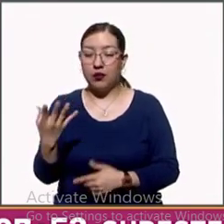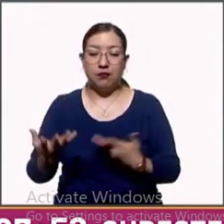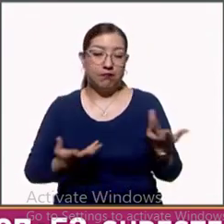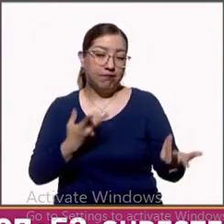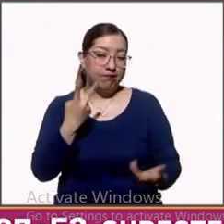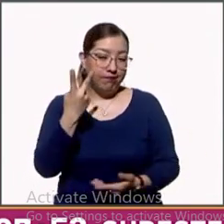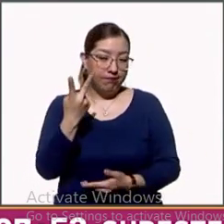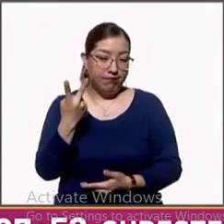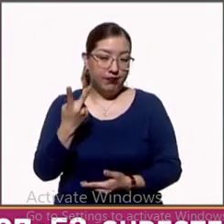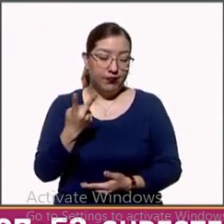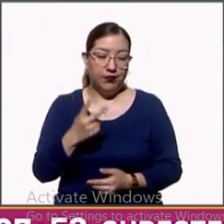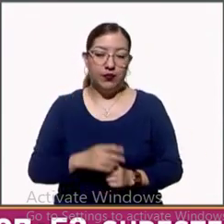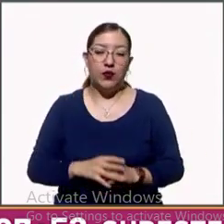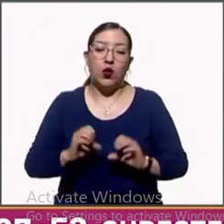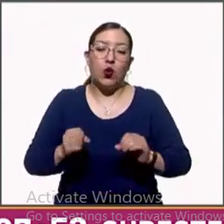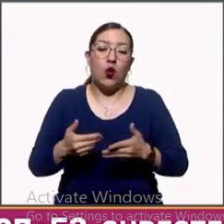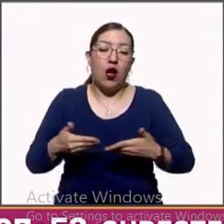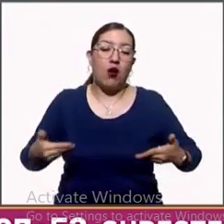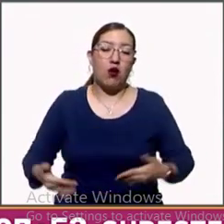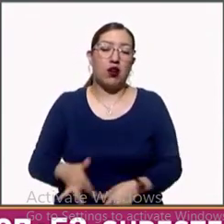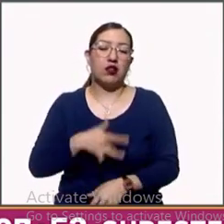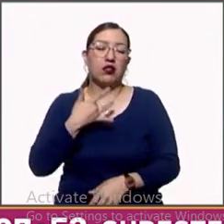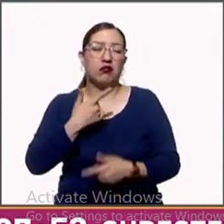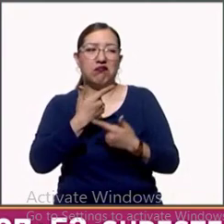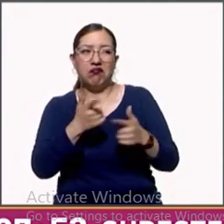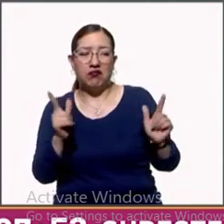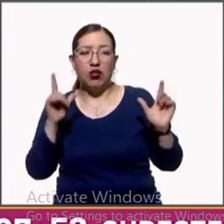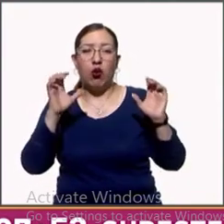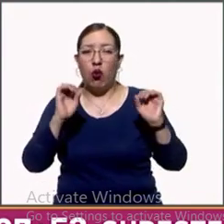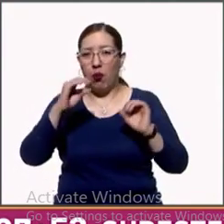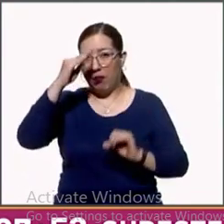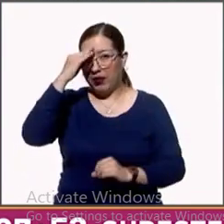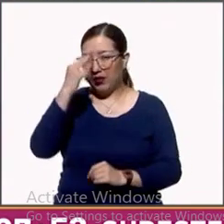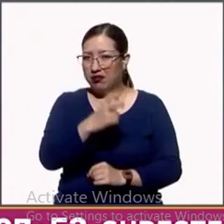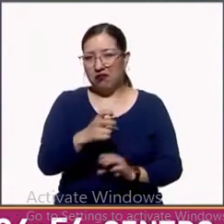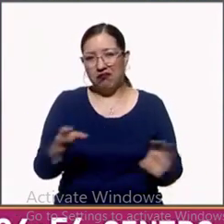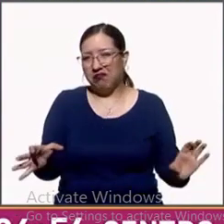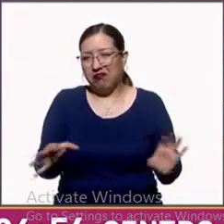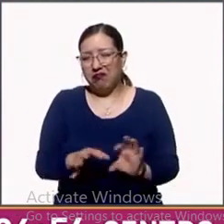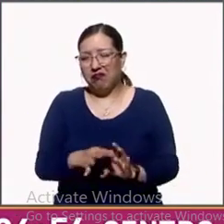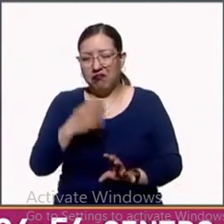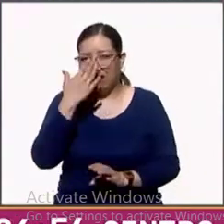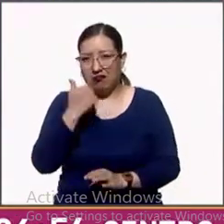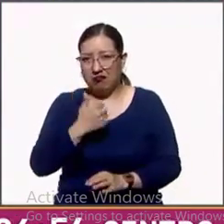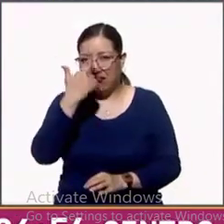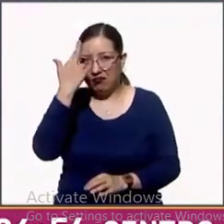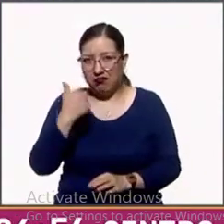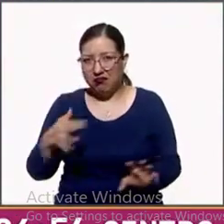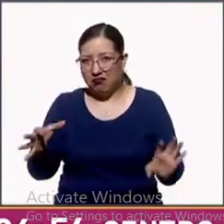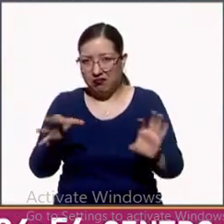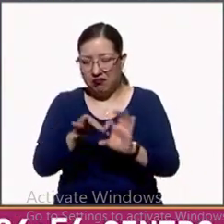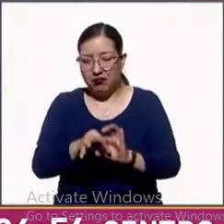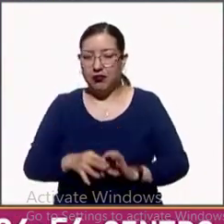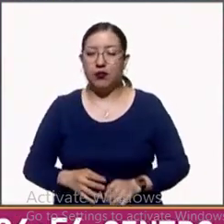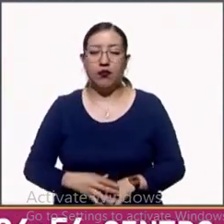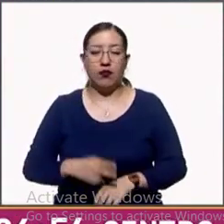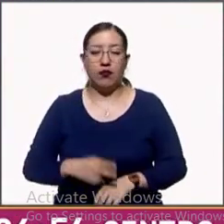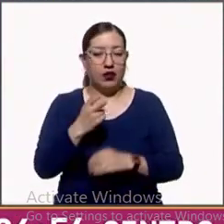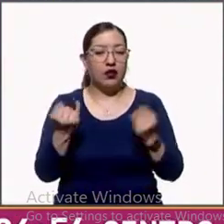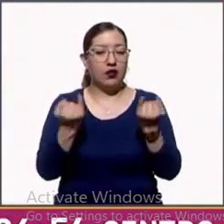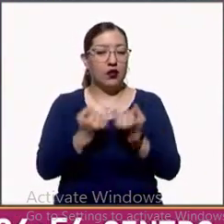lecturas. O no estamos siendo más liberales en el tema o consideramos que no tiene tanto efecto. Consistente con esta respuesta,